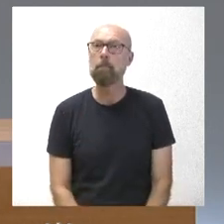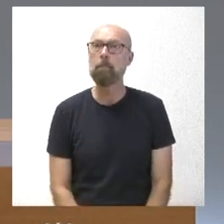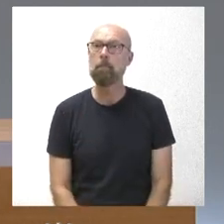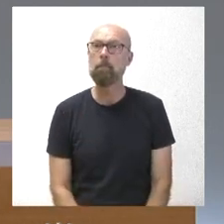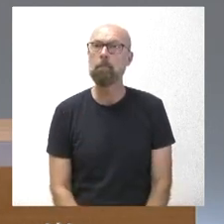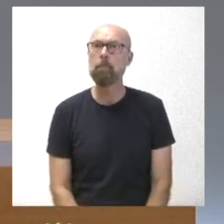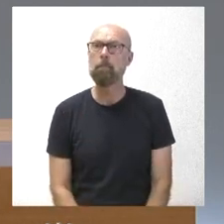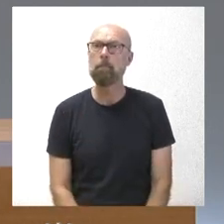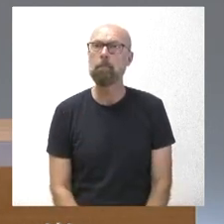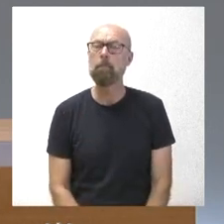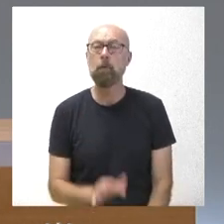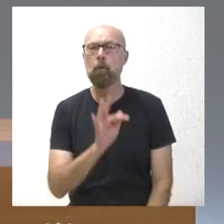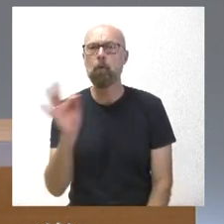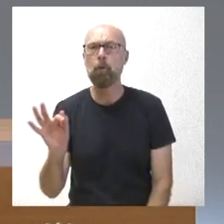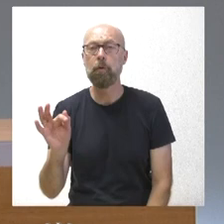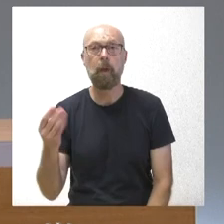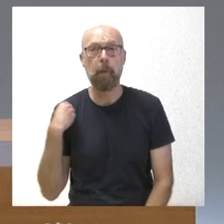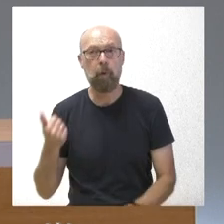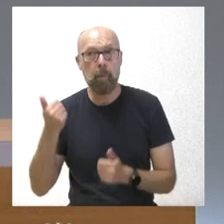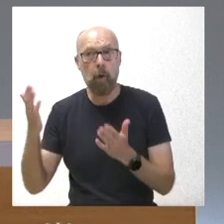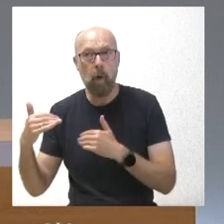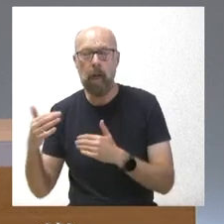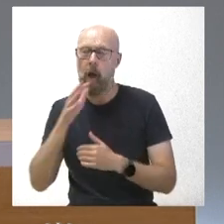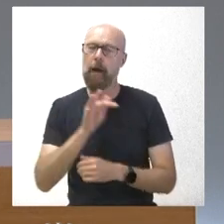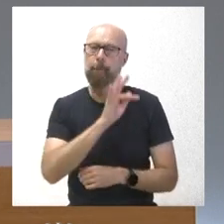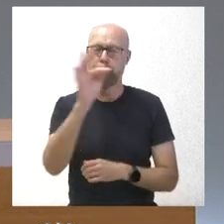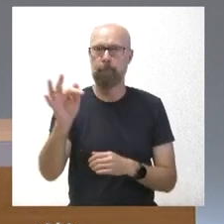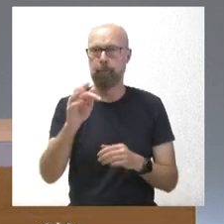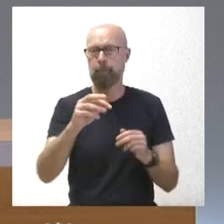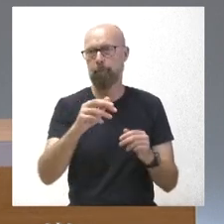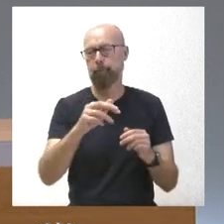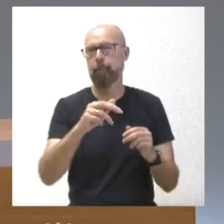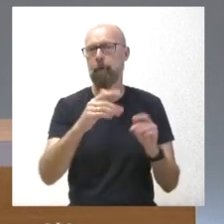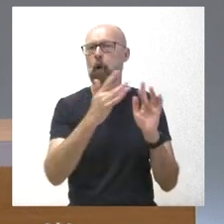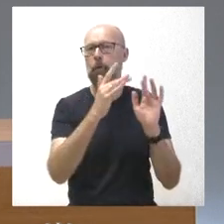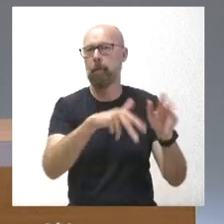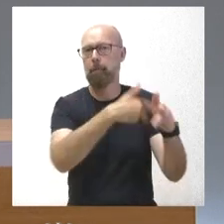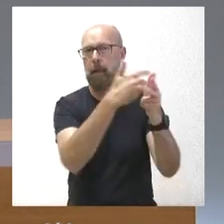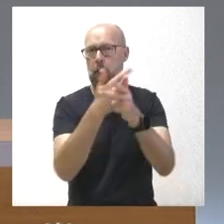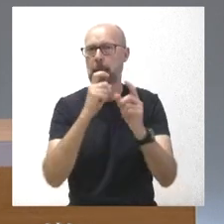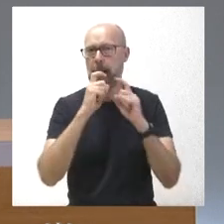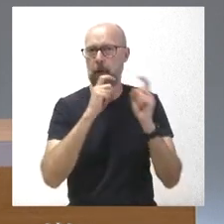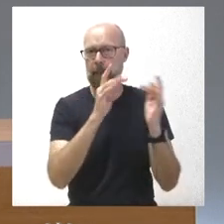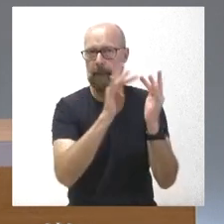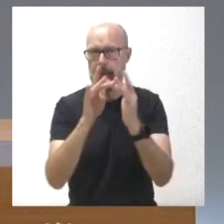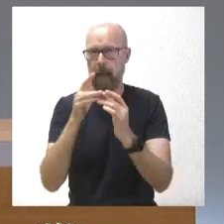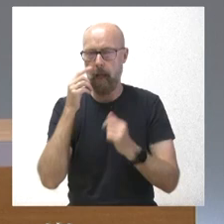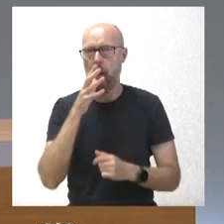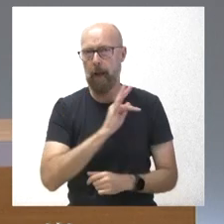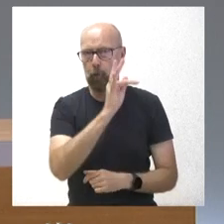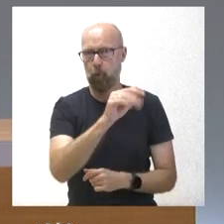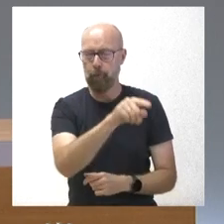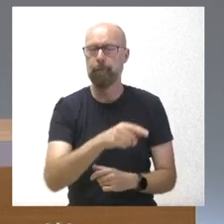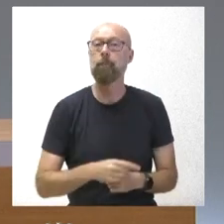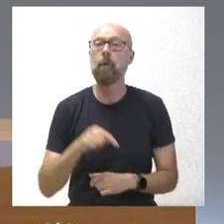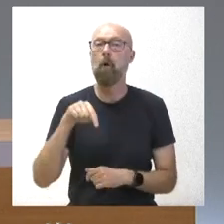SEÑORA tu turno. SEÑORA Si no tenemos preguntas, sí, claro que sí. Vamos a dar paso, como siempre, a nuestros compañeros en las diferentes provincias. Hoy